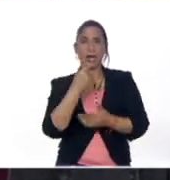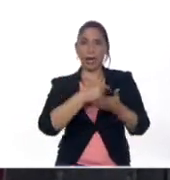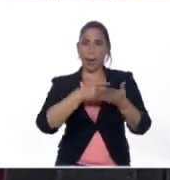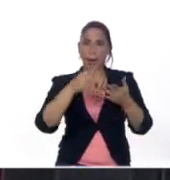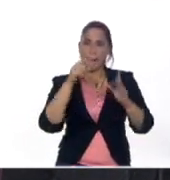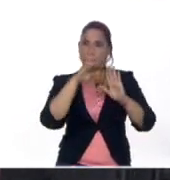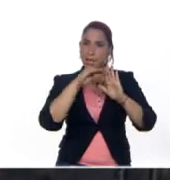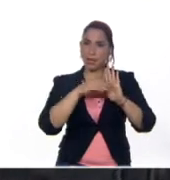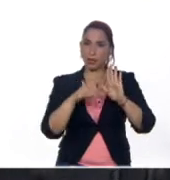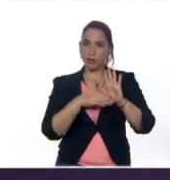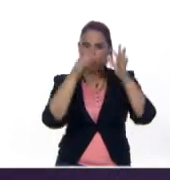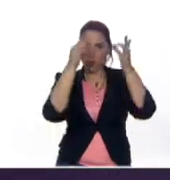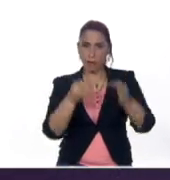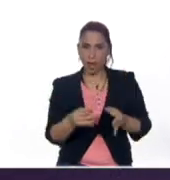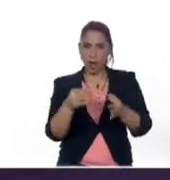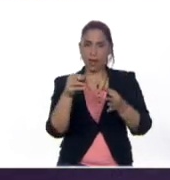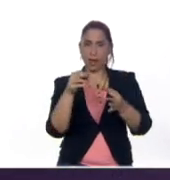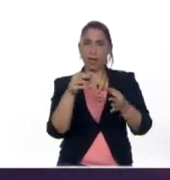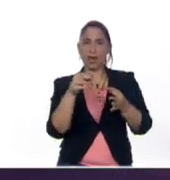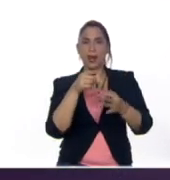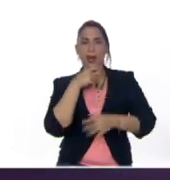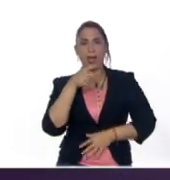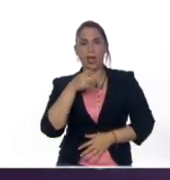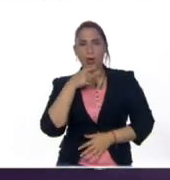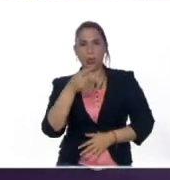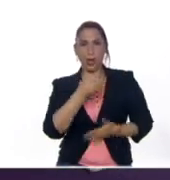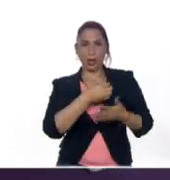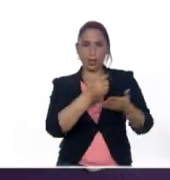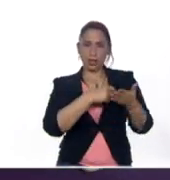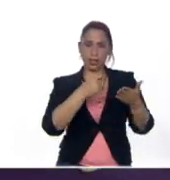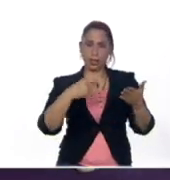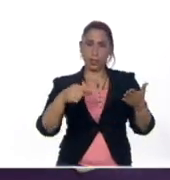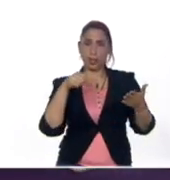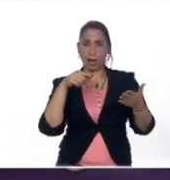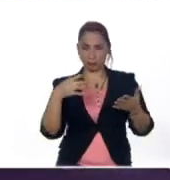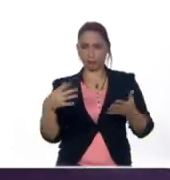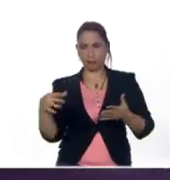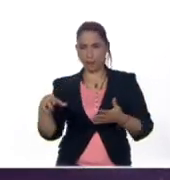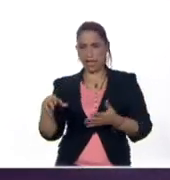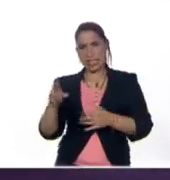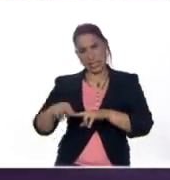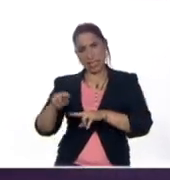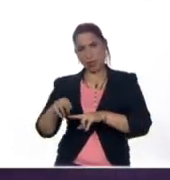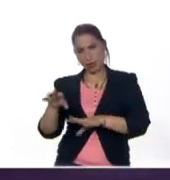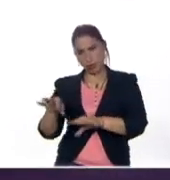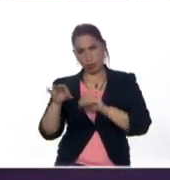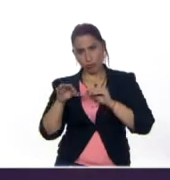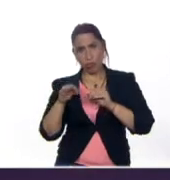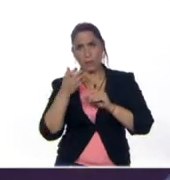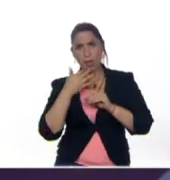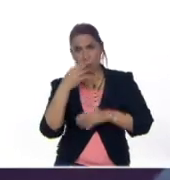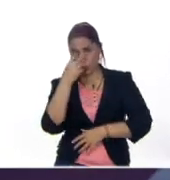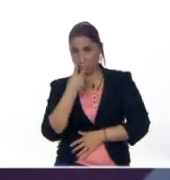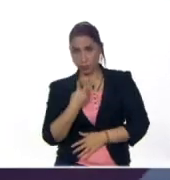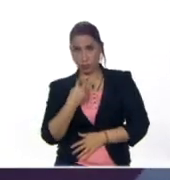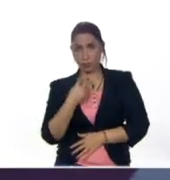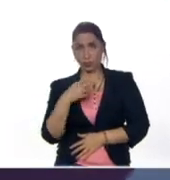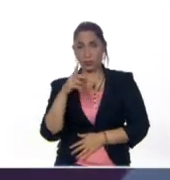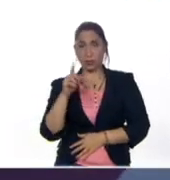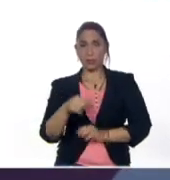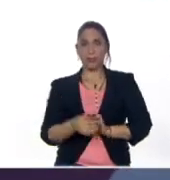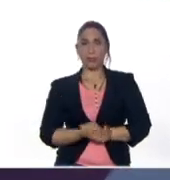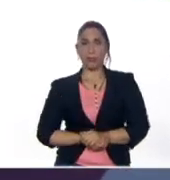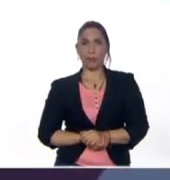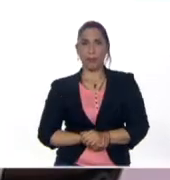escrita y sencillamente él va a tomar su cuaderno en el caso de nuestros niños con deficiencias visuales su punzón y su